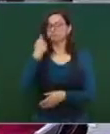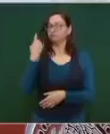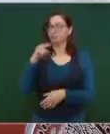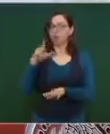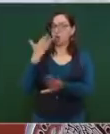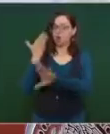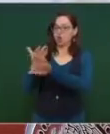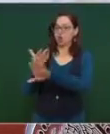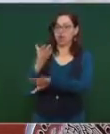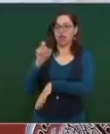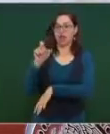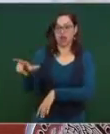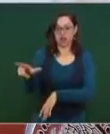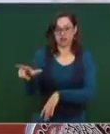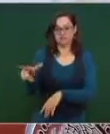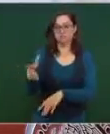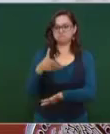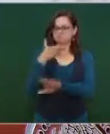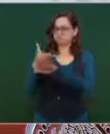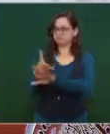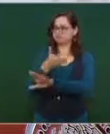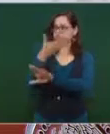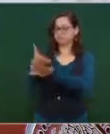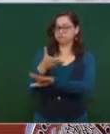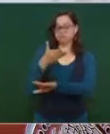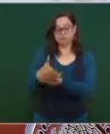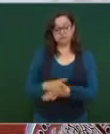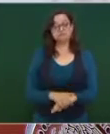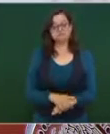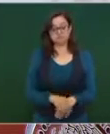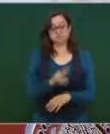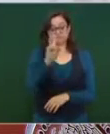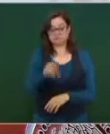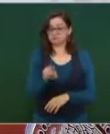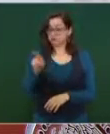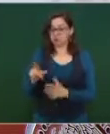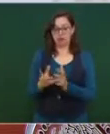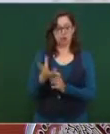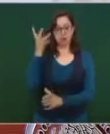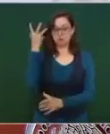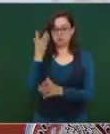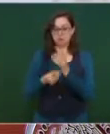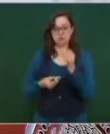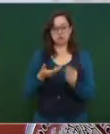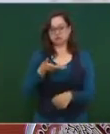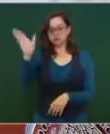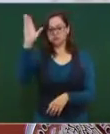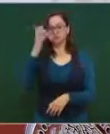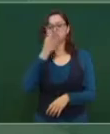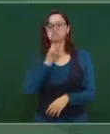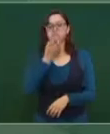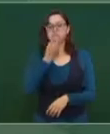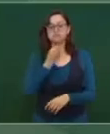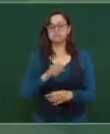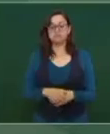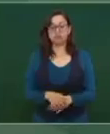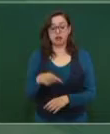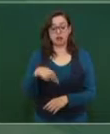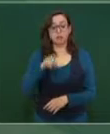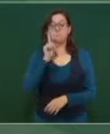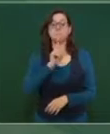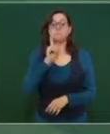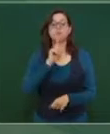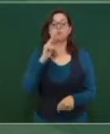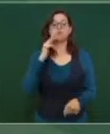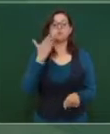Justicia de la Ciudad de México. Él en efecto está en Israel, la fiscal está haciendo, pues creo que un trabajo de